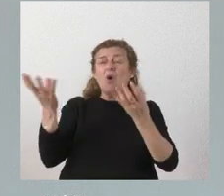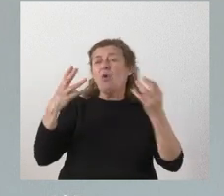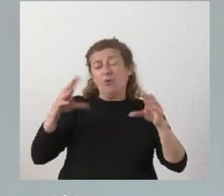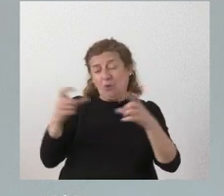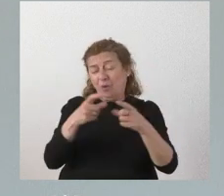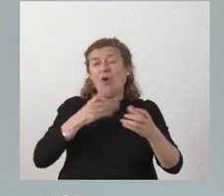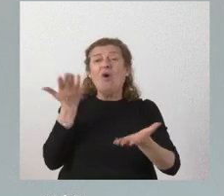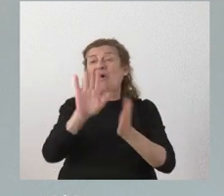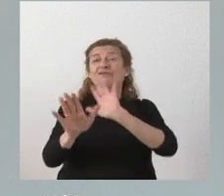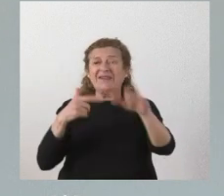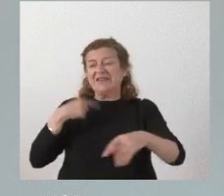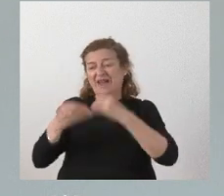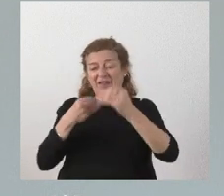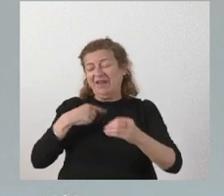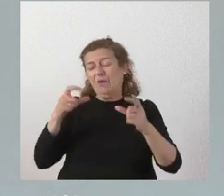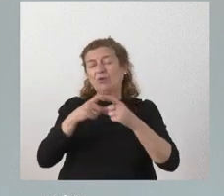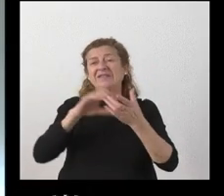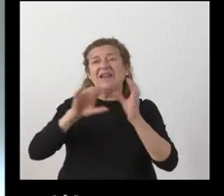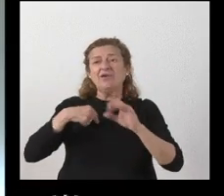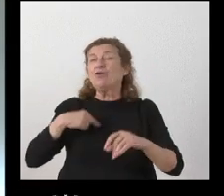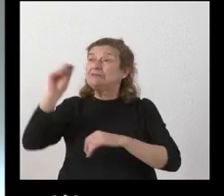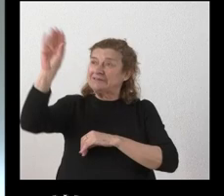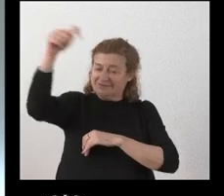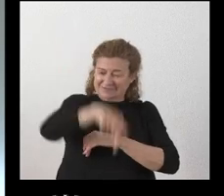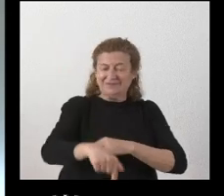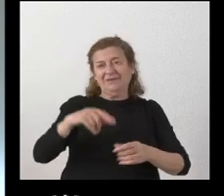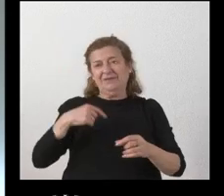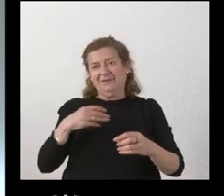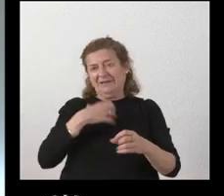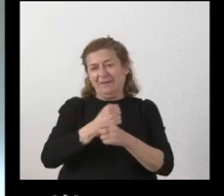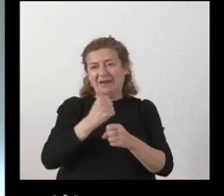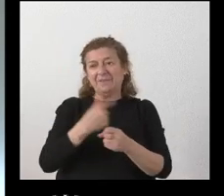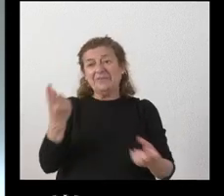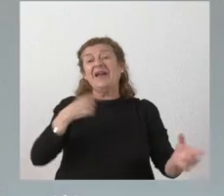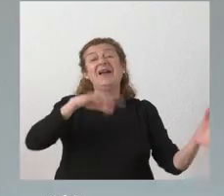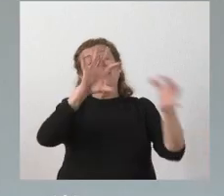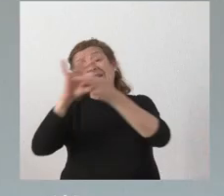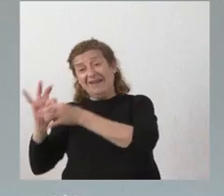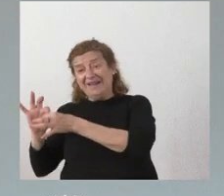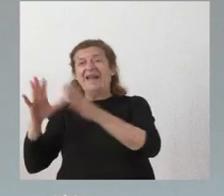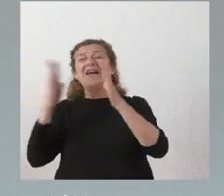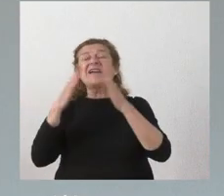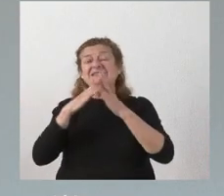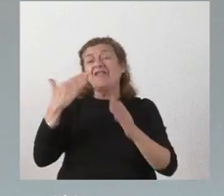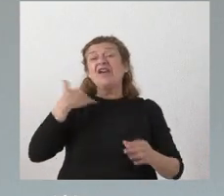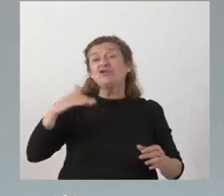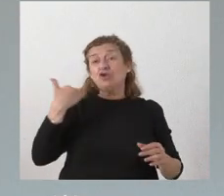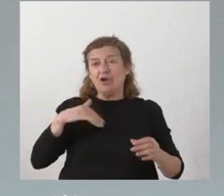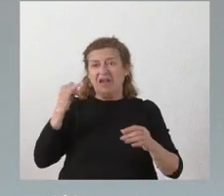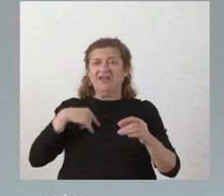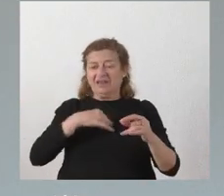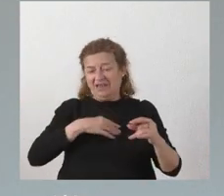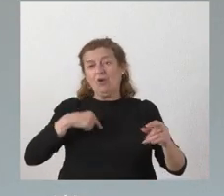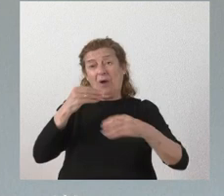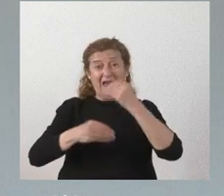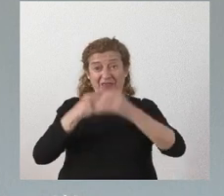para que se pueda instalar en esa provincia En relación a la Casa de Soria y la correspondiente reforma que vamos a